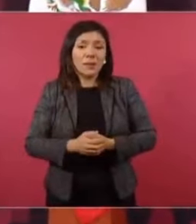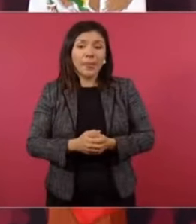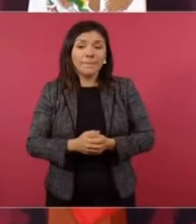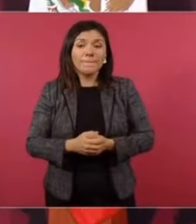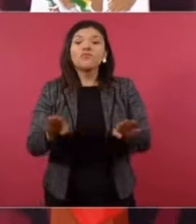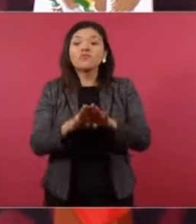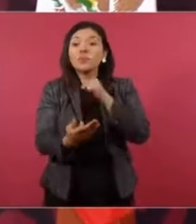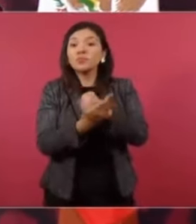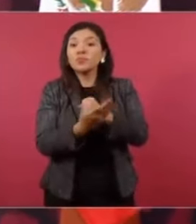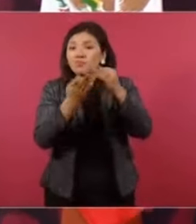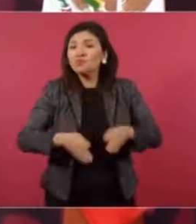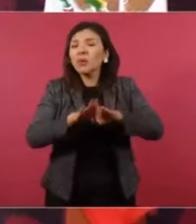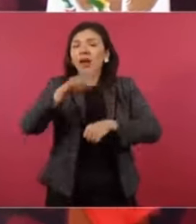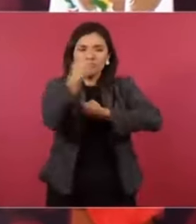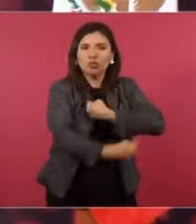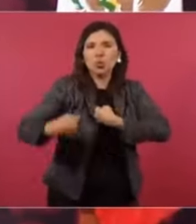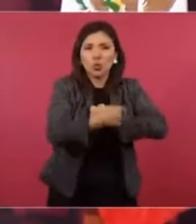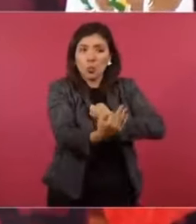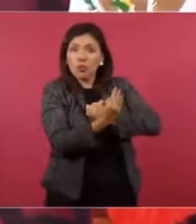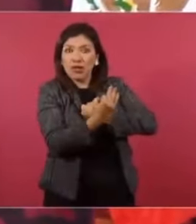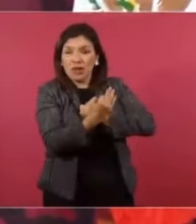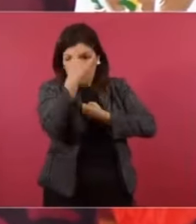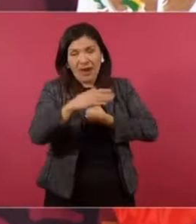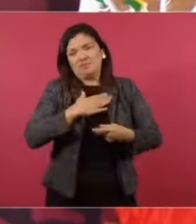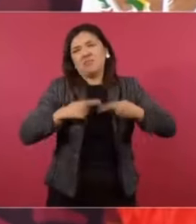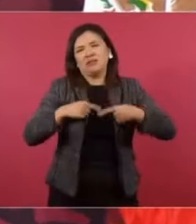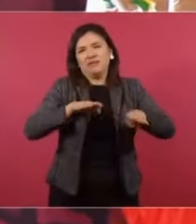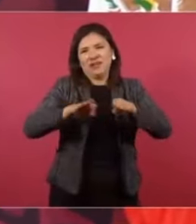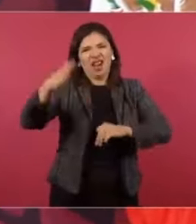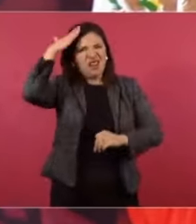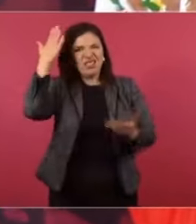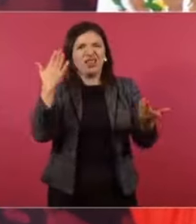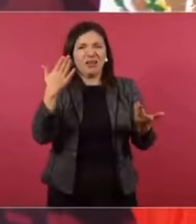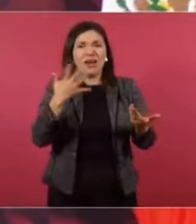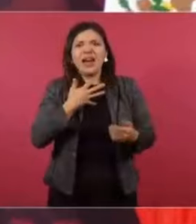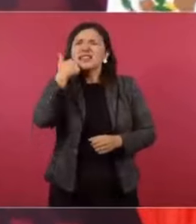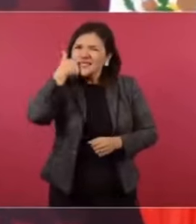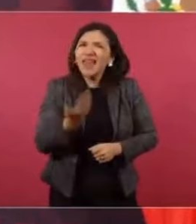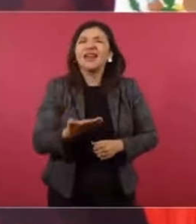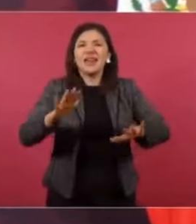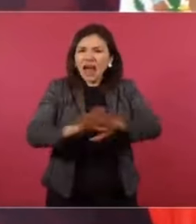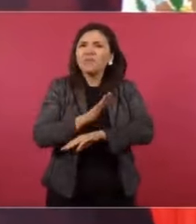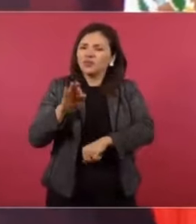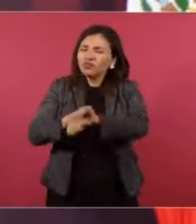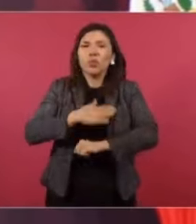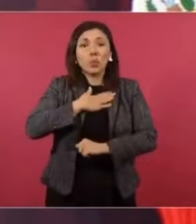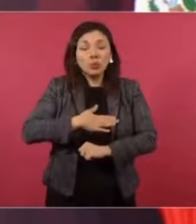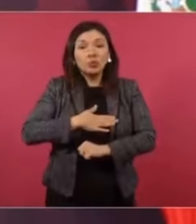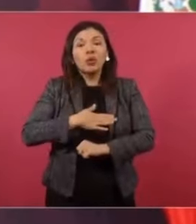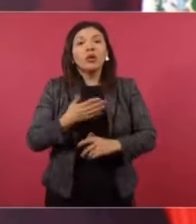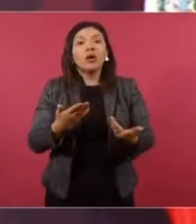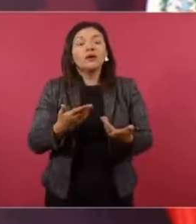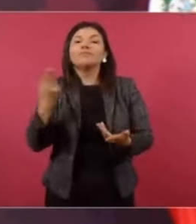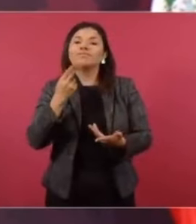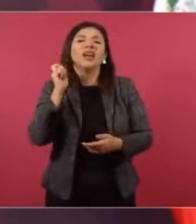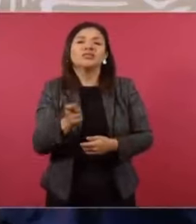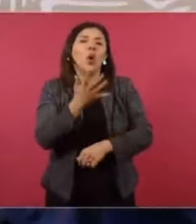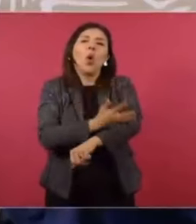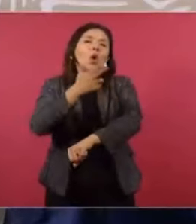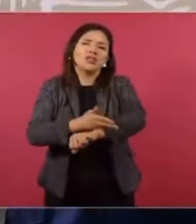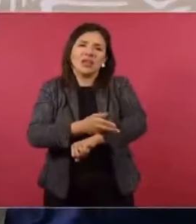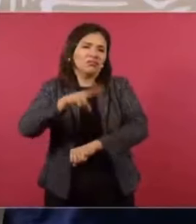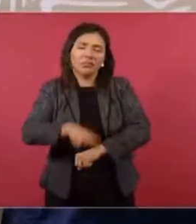El escudo que protege a un dirigente que está luchando por una causa justa es la honestidad.